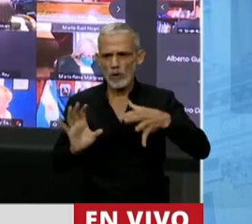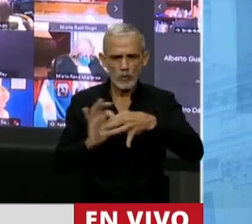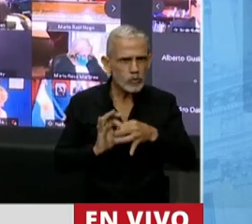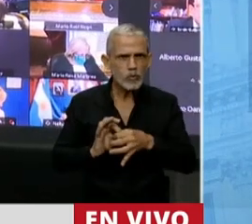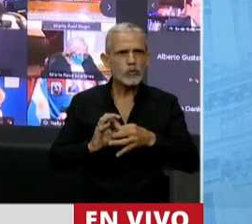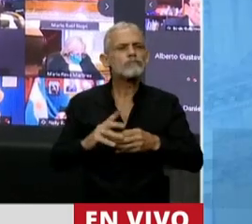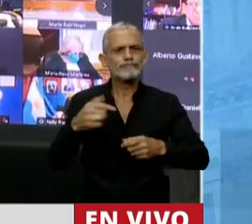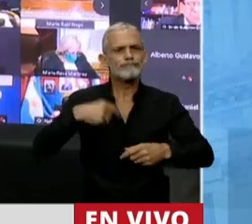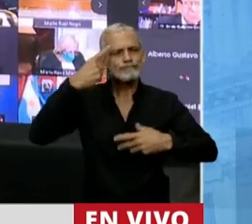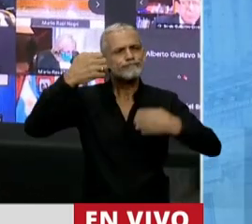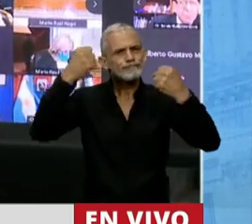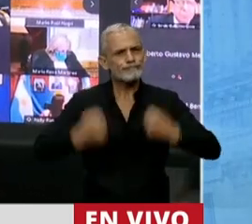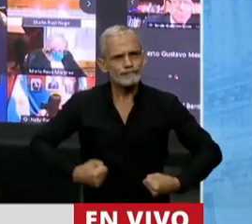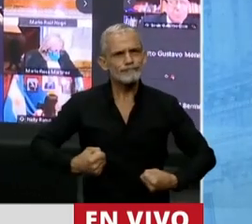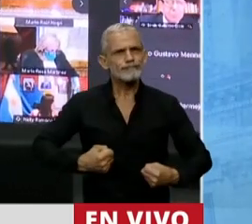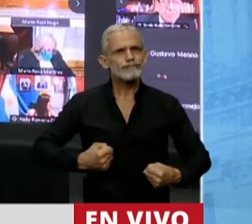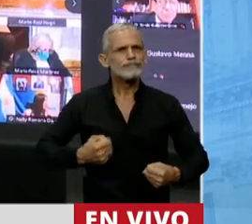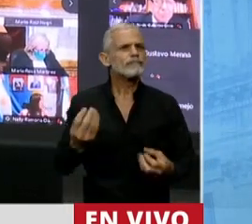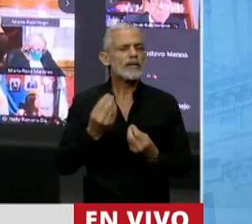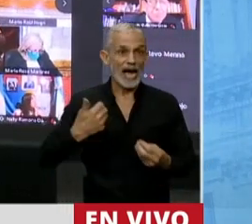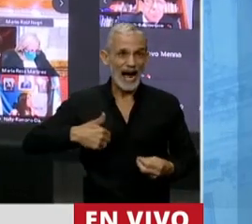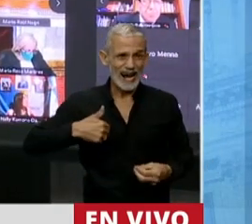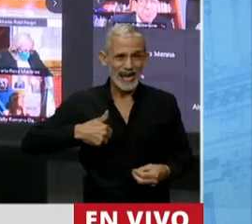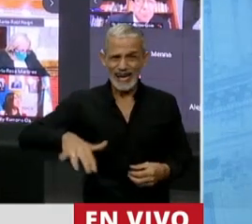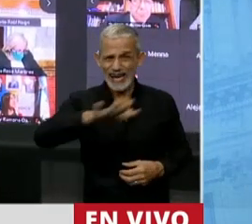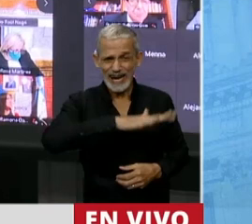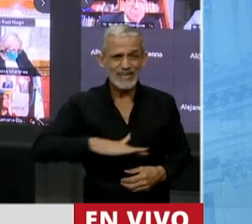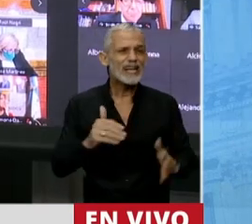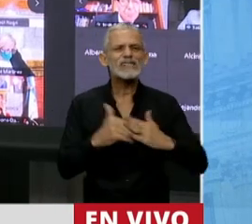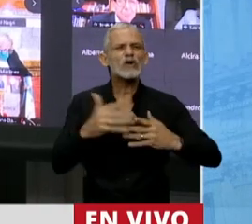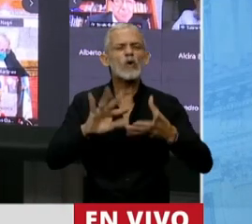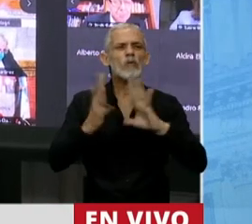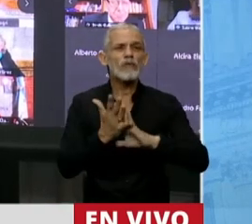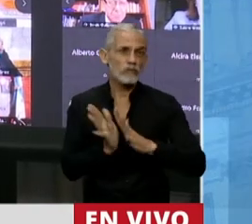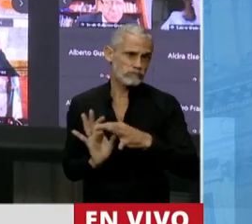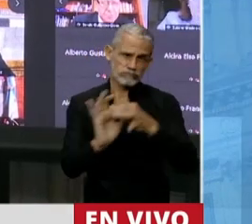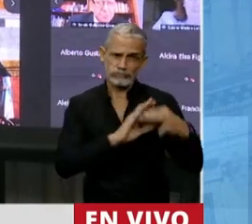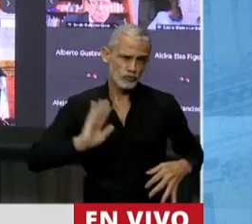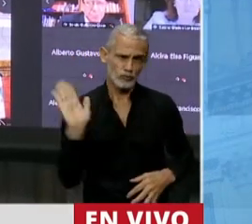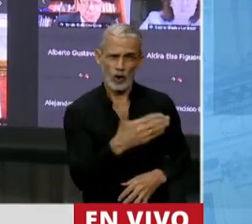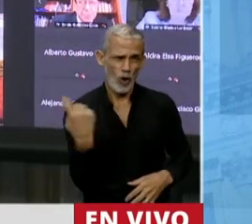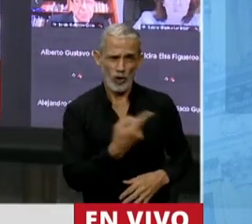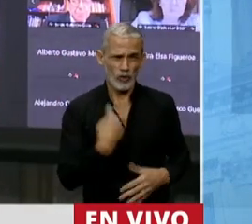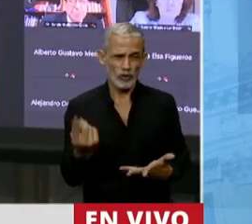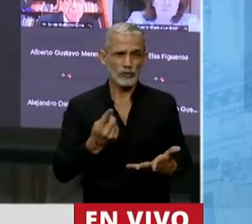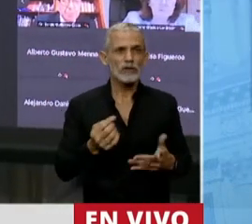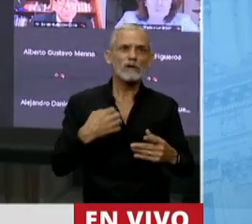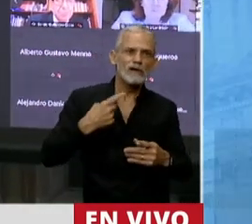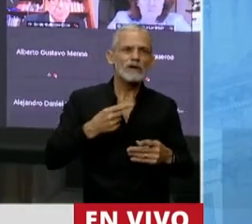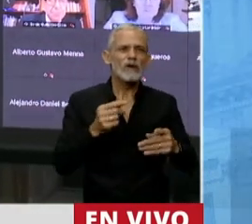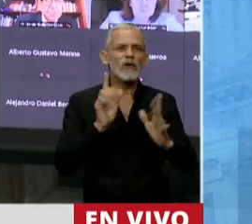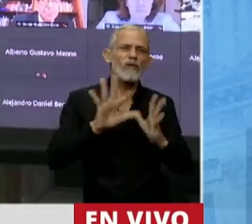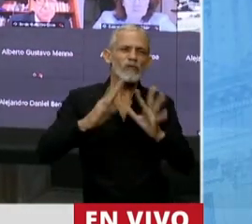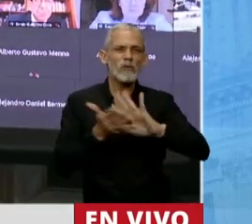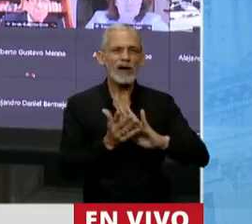cívica, estamos convencidos que la Argentina se construye con todos y que si seguimos con estos